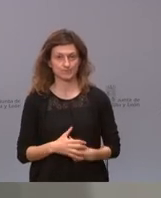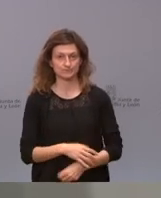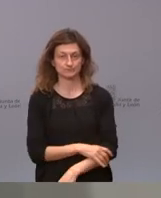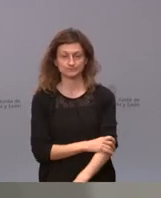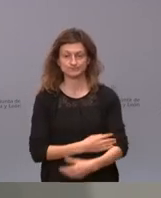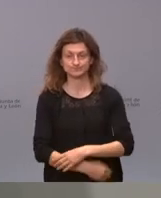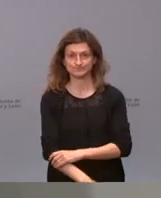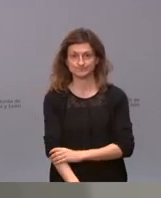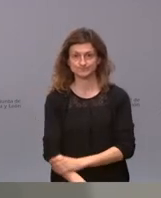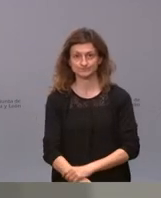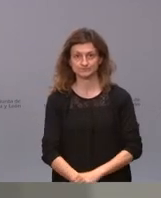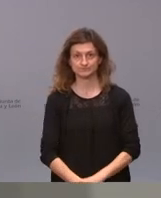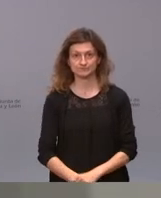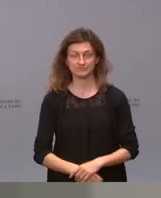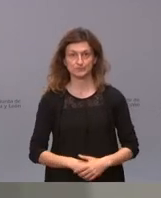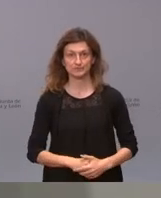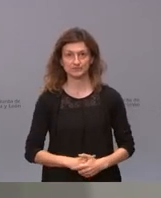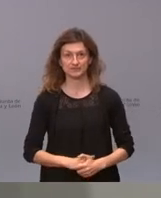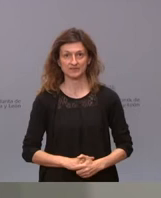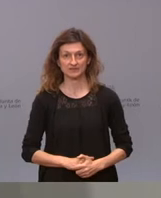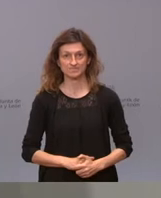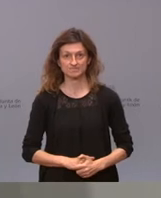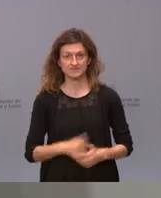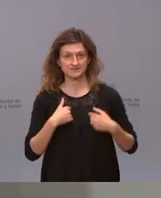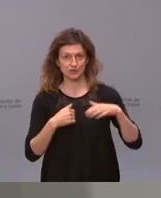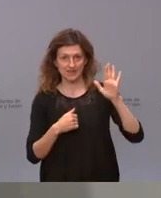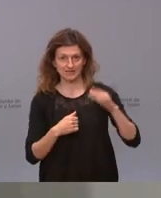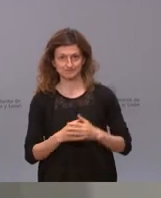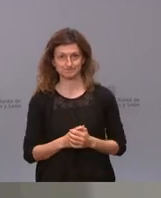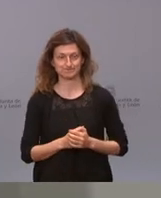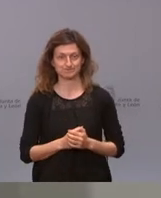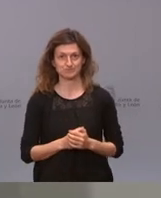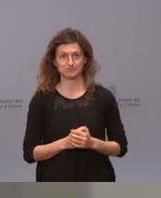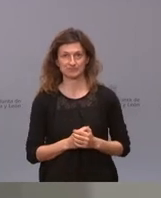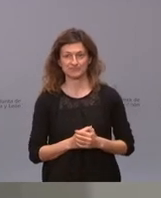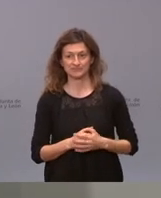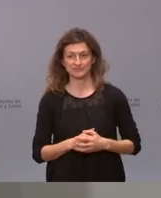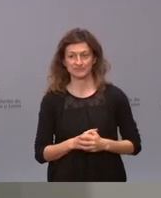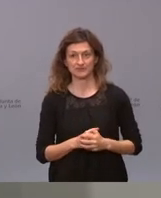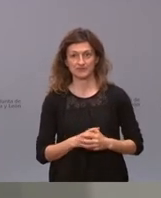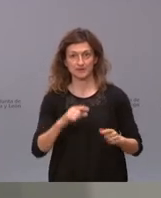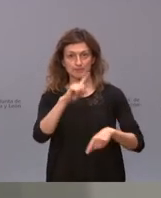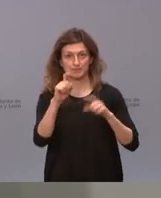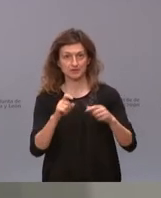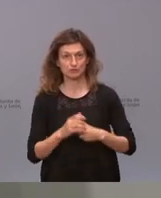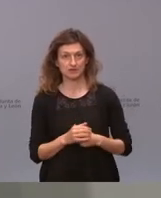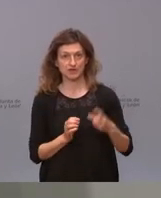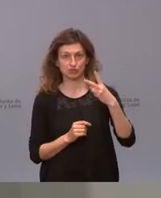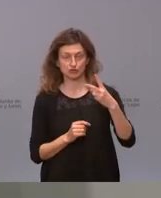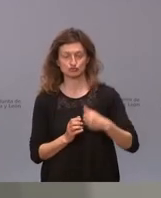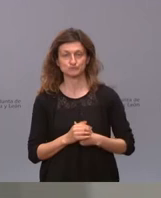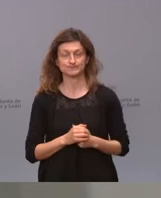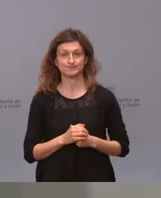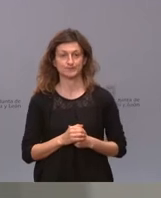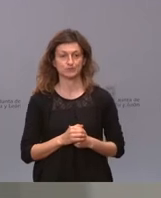Sí, aquí, aquí. Perdón. Sí, una pregunta. Bueno, dos. Una, han